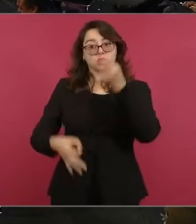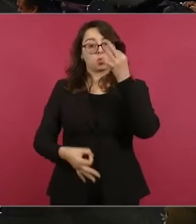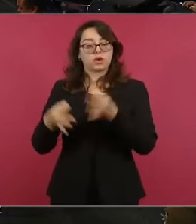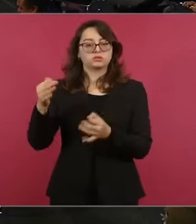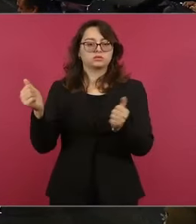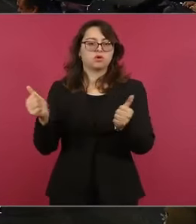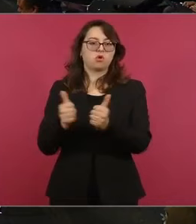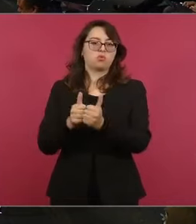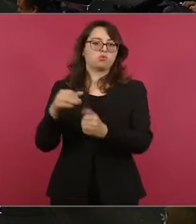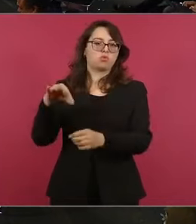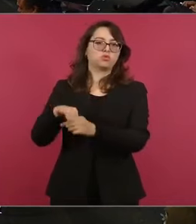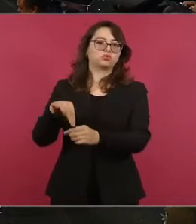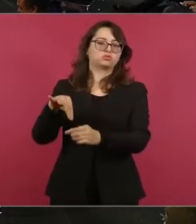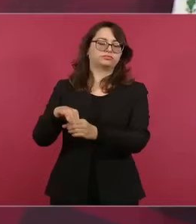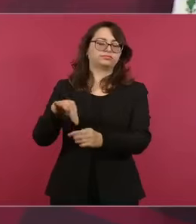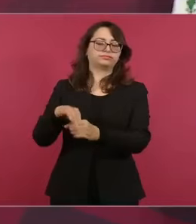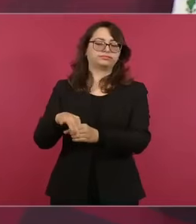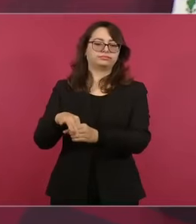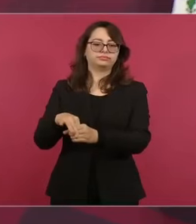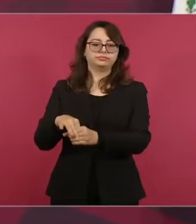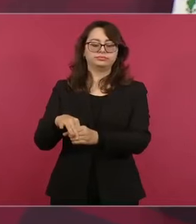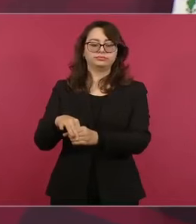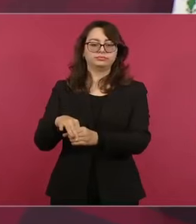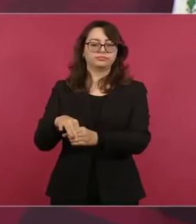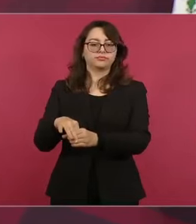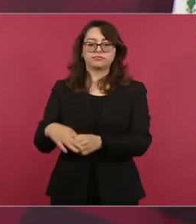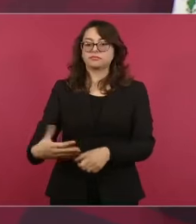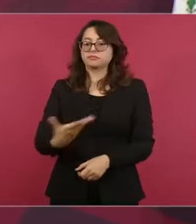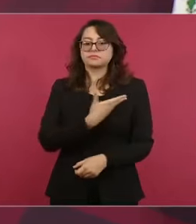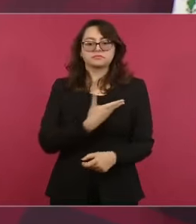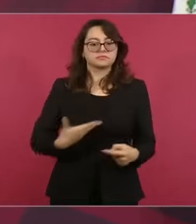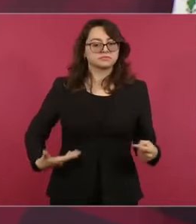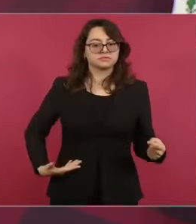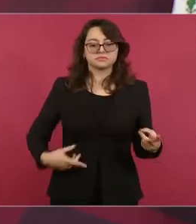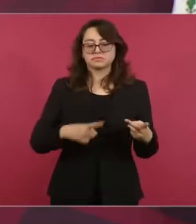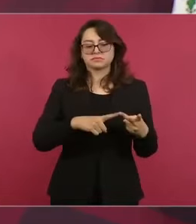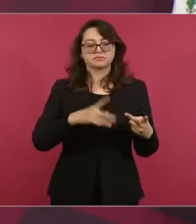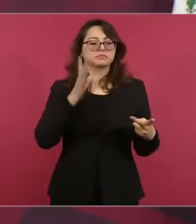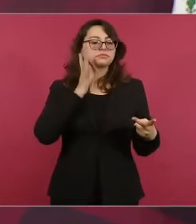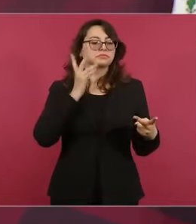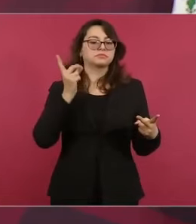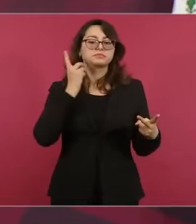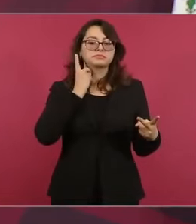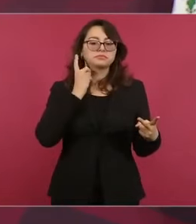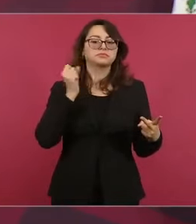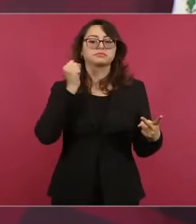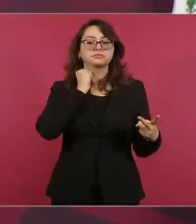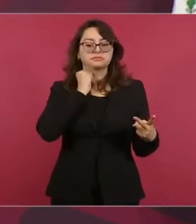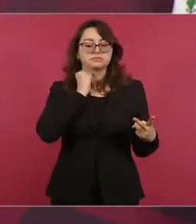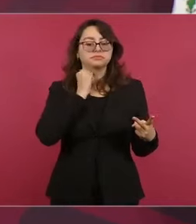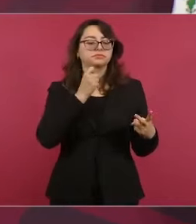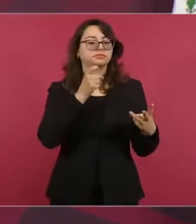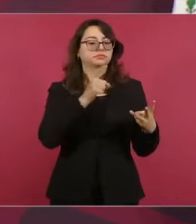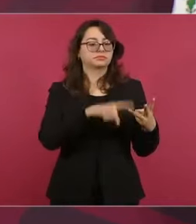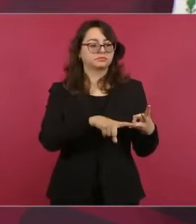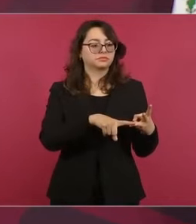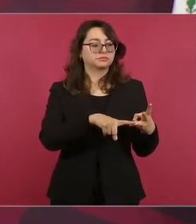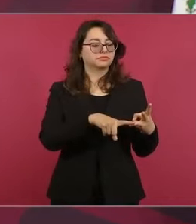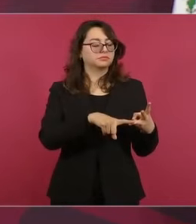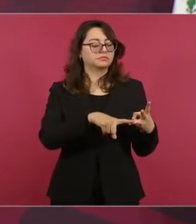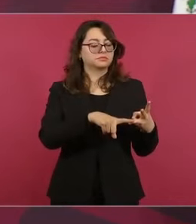elija, no el presidente, ni el Congreso, ni